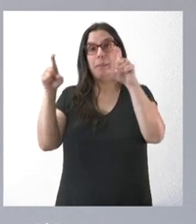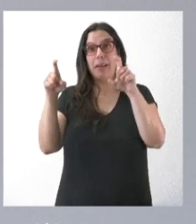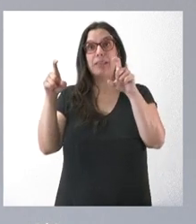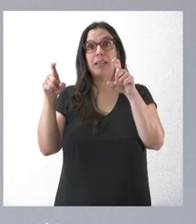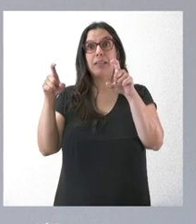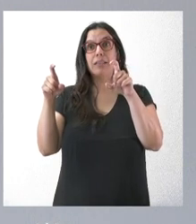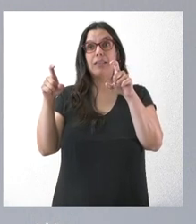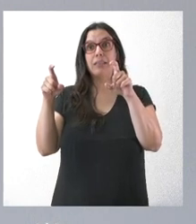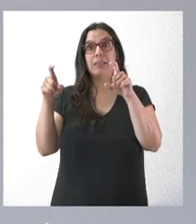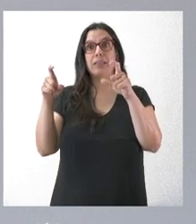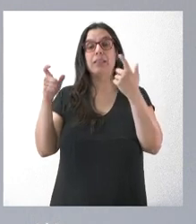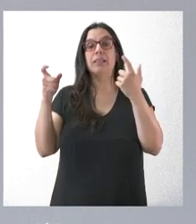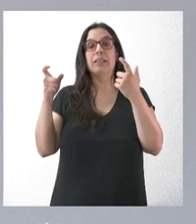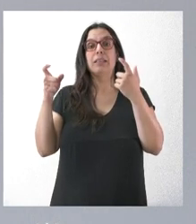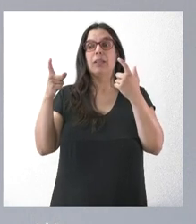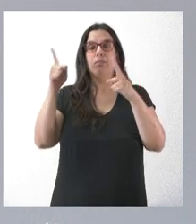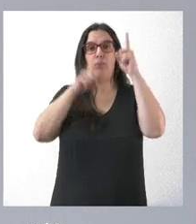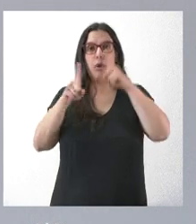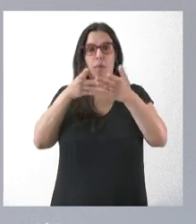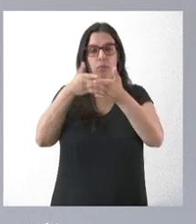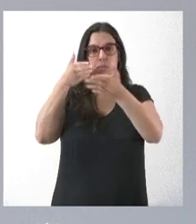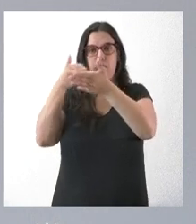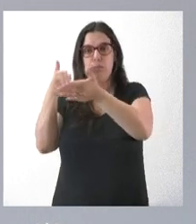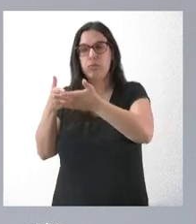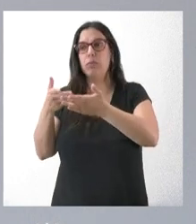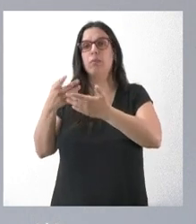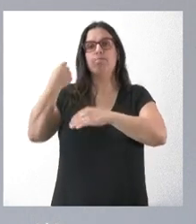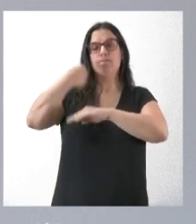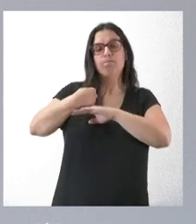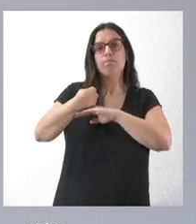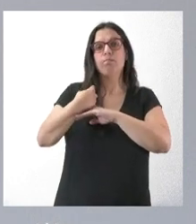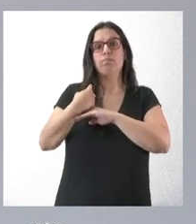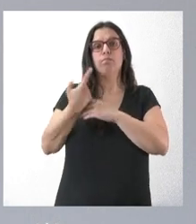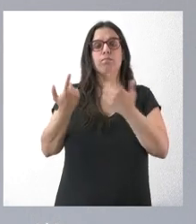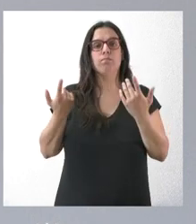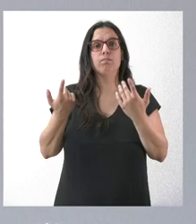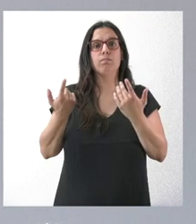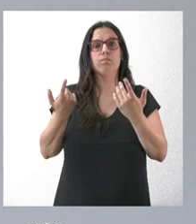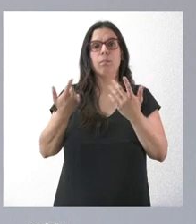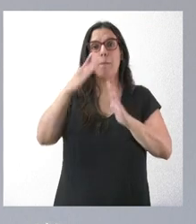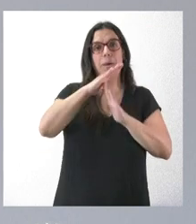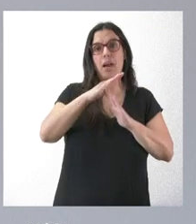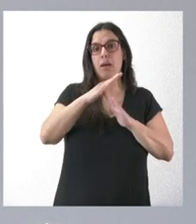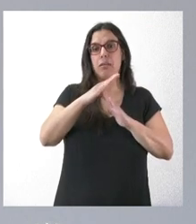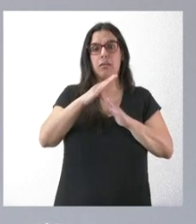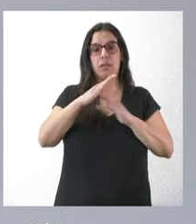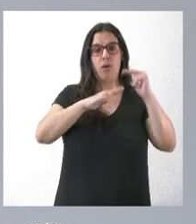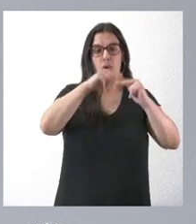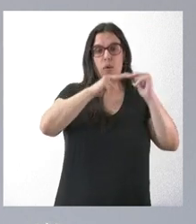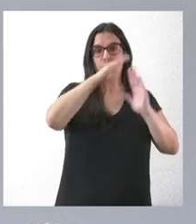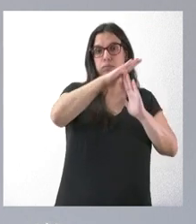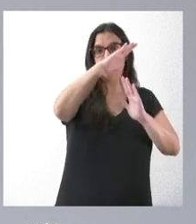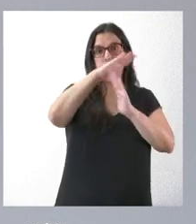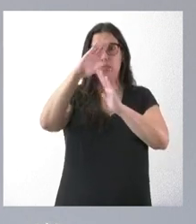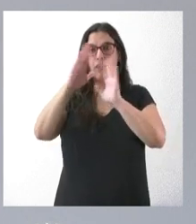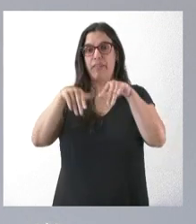obra, ¿no? Ponen muchas pegas y establecen una serie de parones de la actividad que dan lugar a tomar